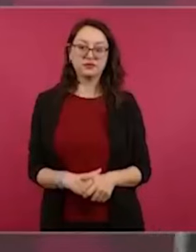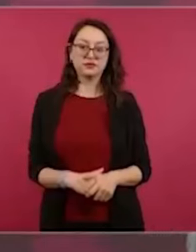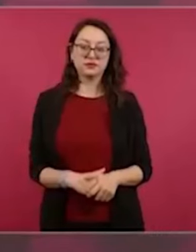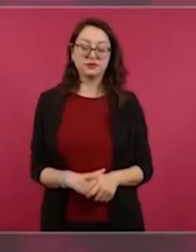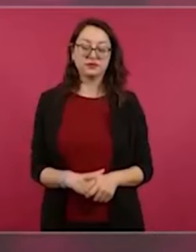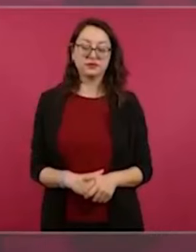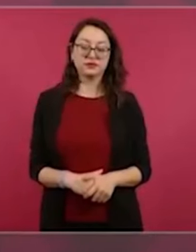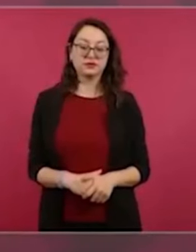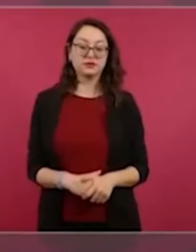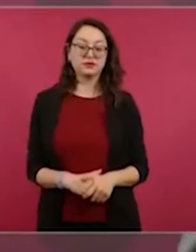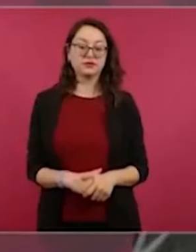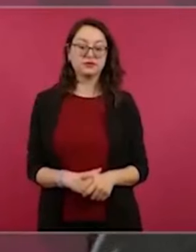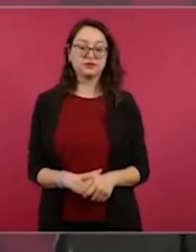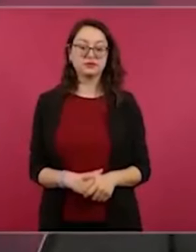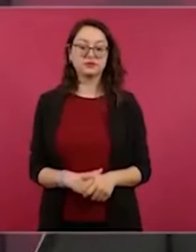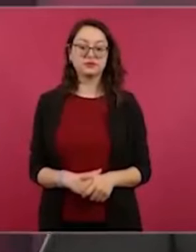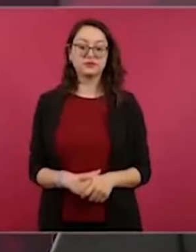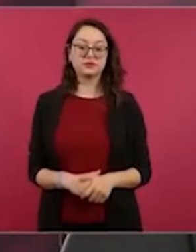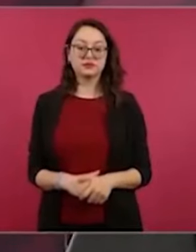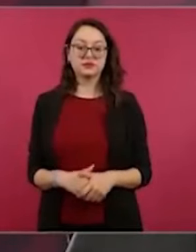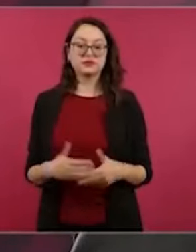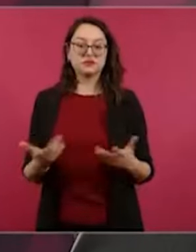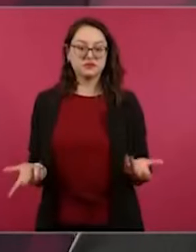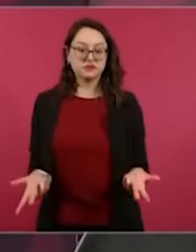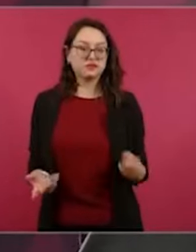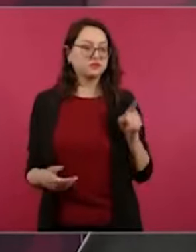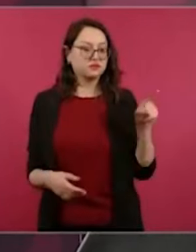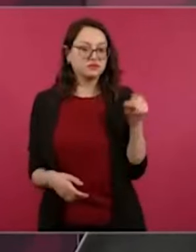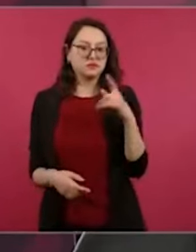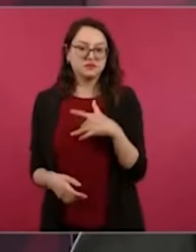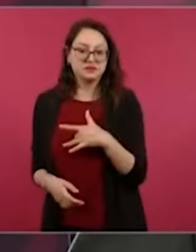su sensibilidad,